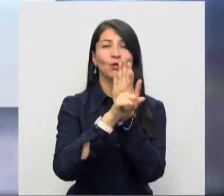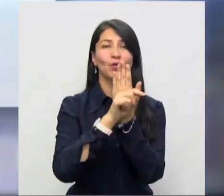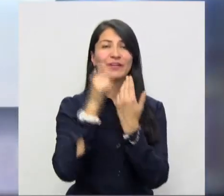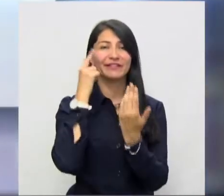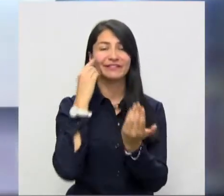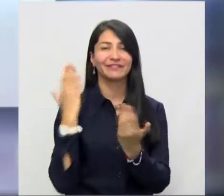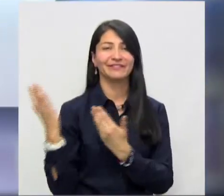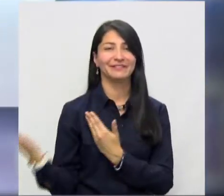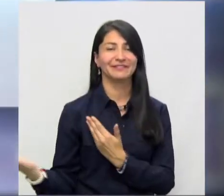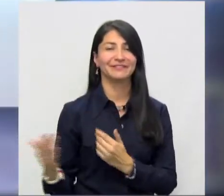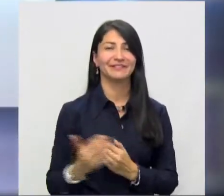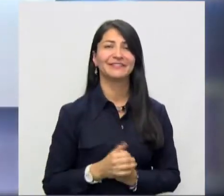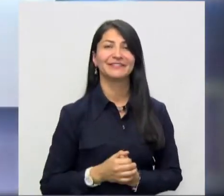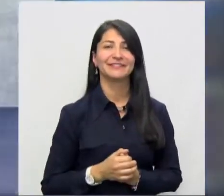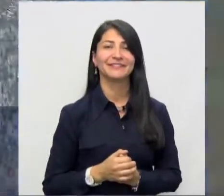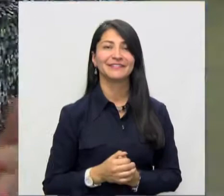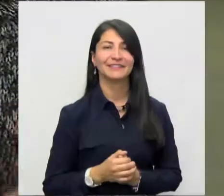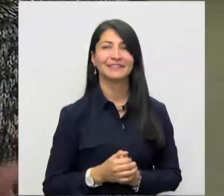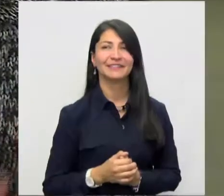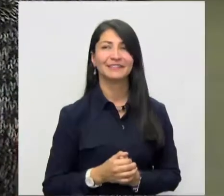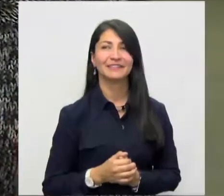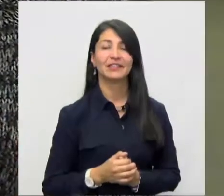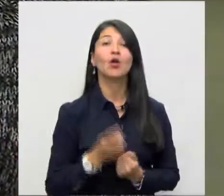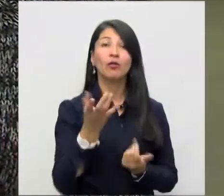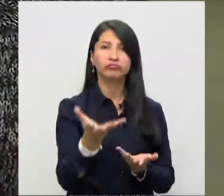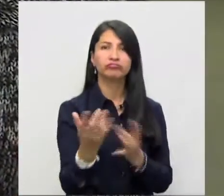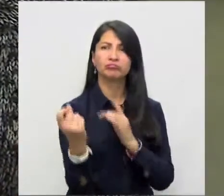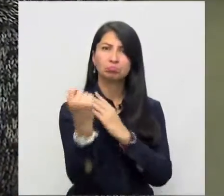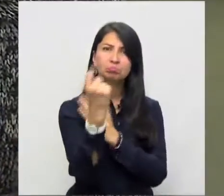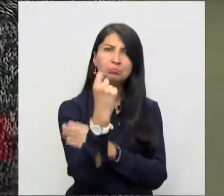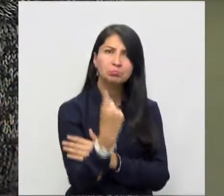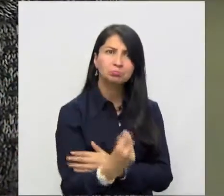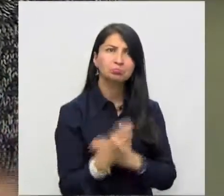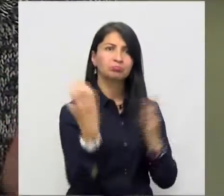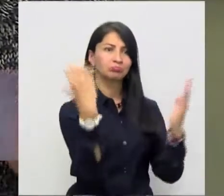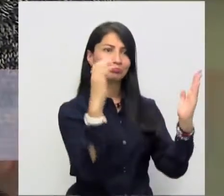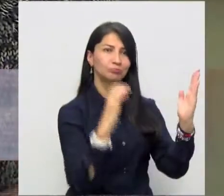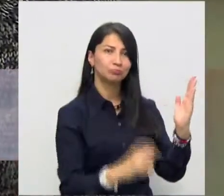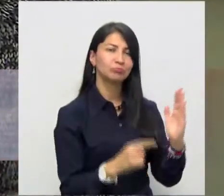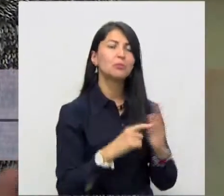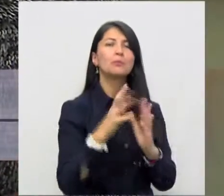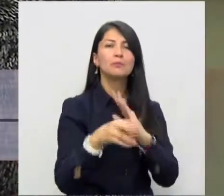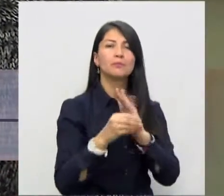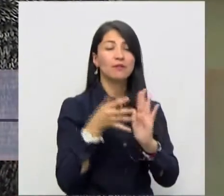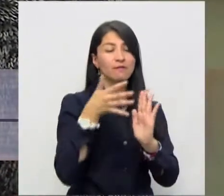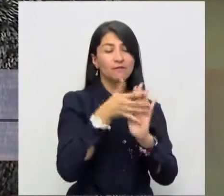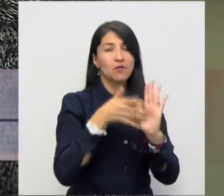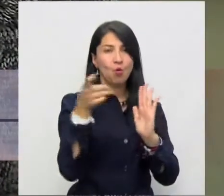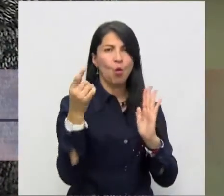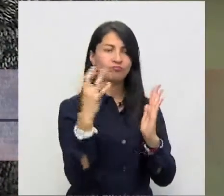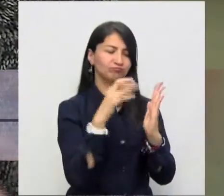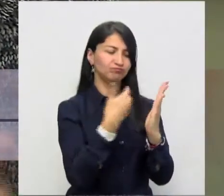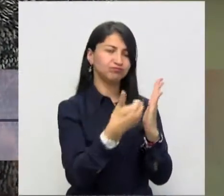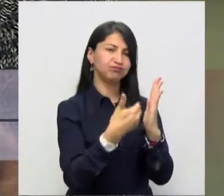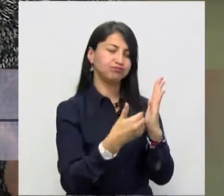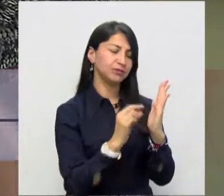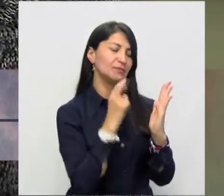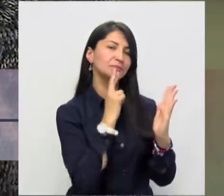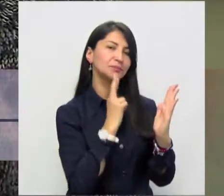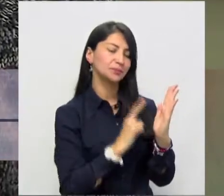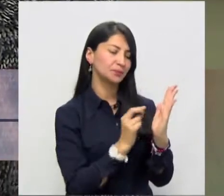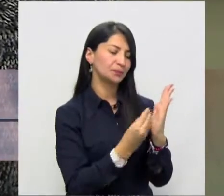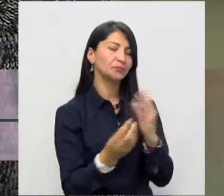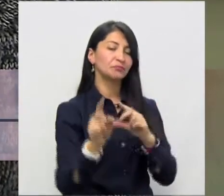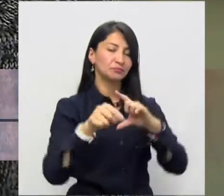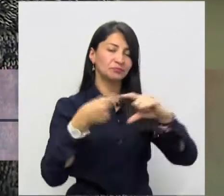como CGR-Alpiso Colombia. Allí pueden exponer sus preguntas. También hay un formulario que ellos pueden diligenciar y nos